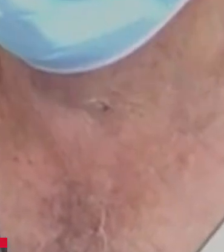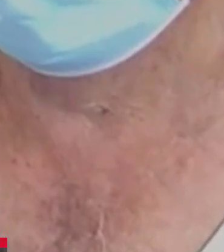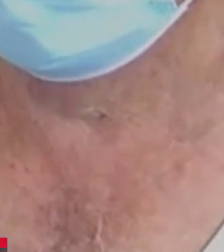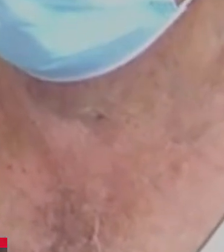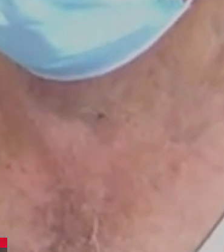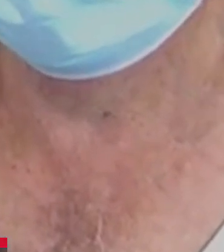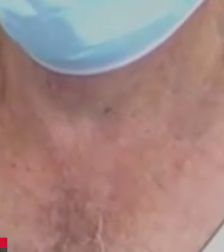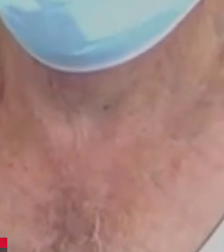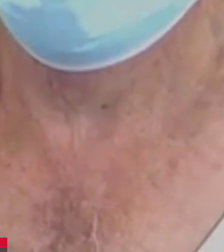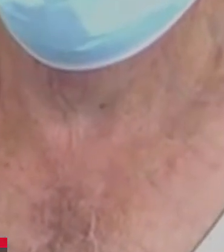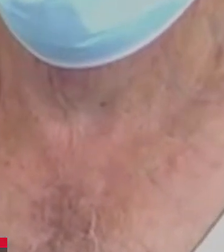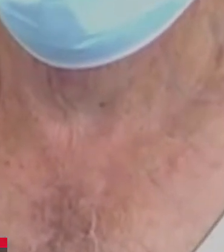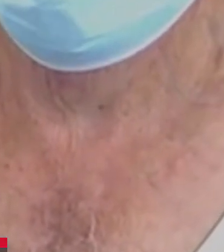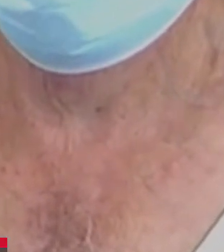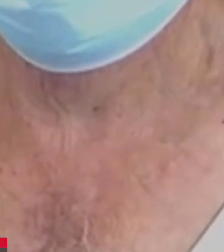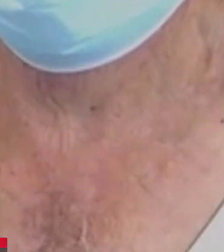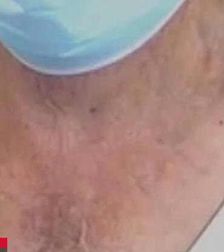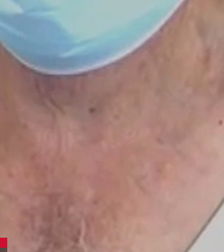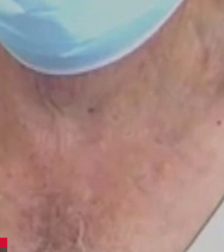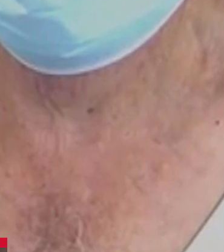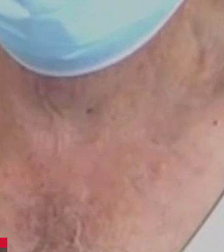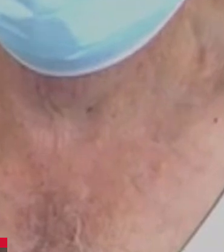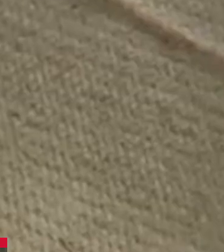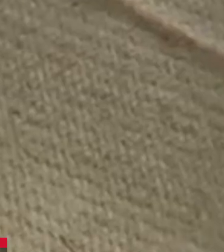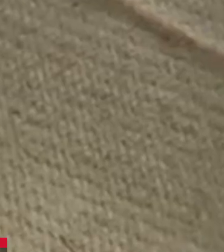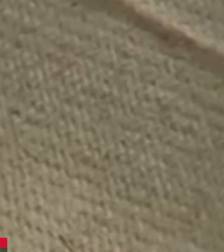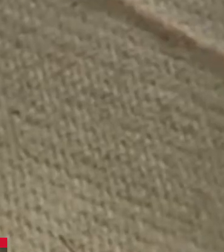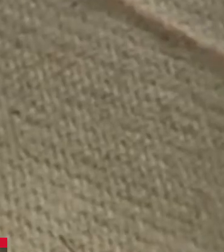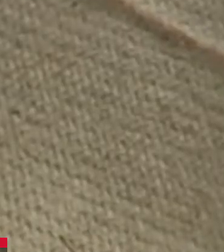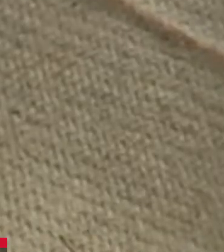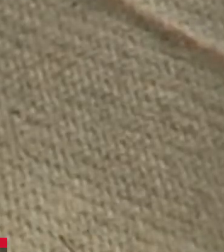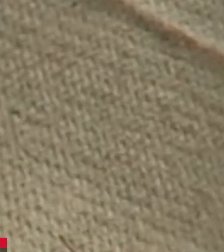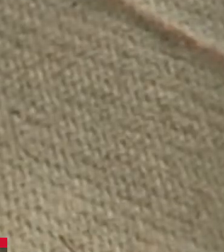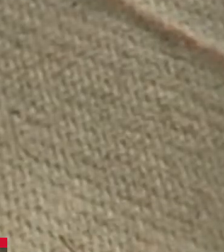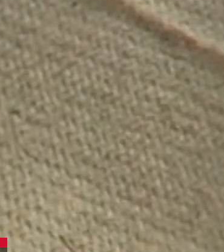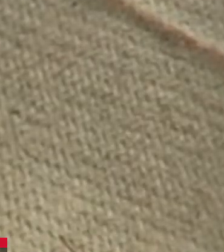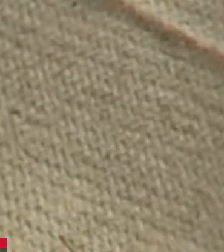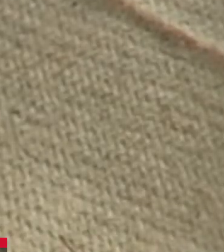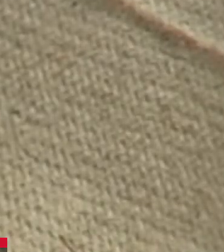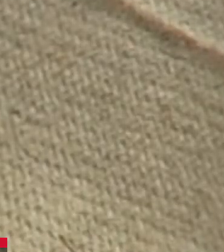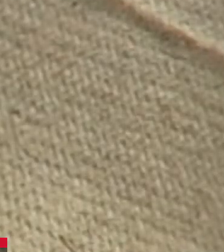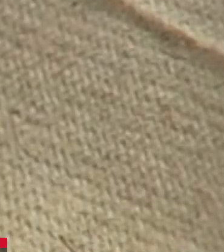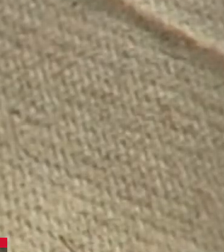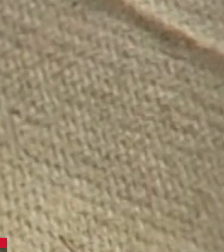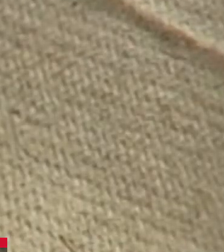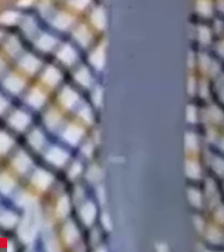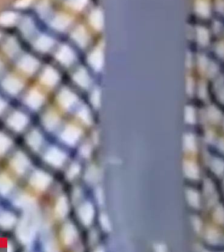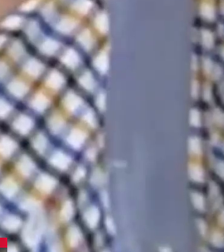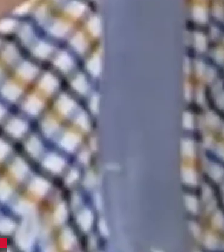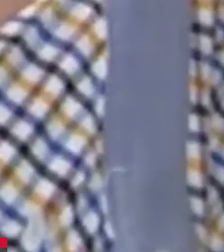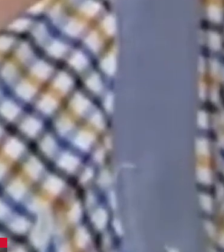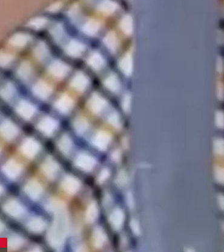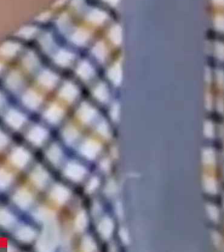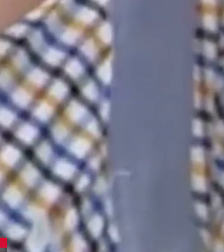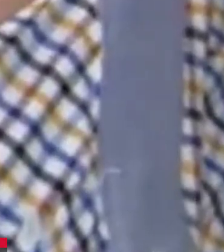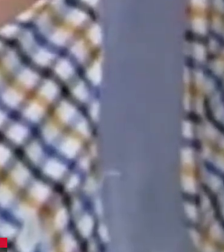siguen teniendo sus problemas de salud o problemas relacionados